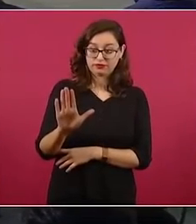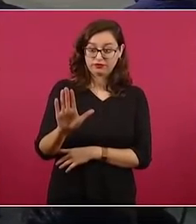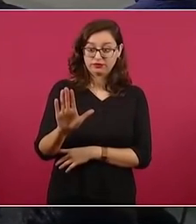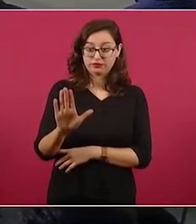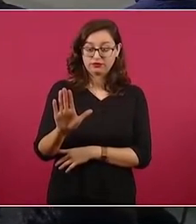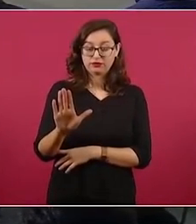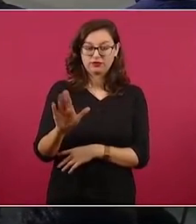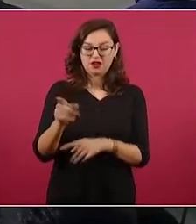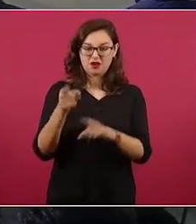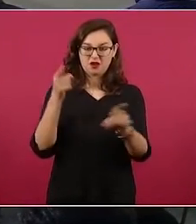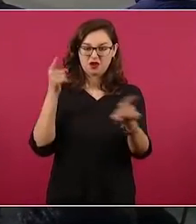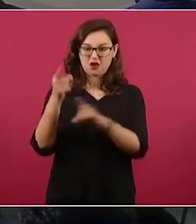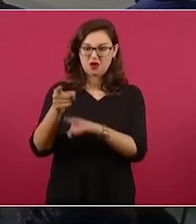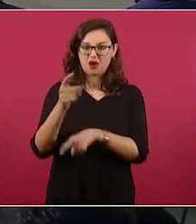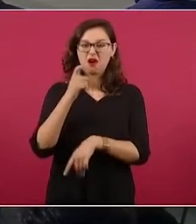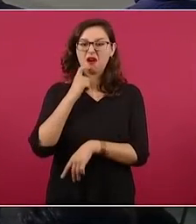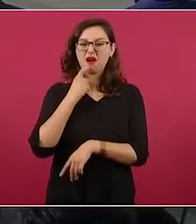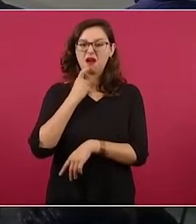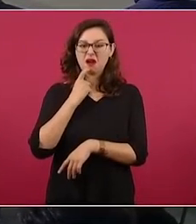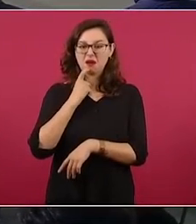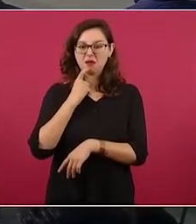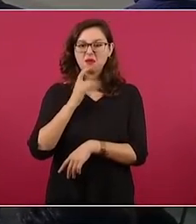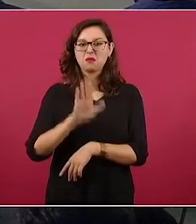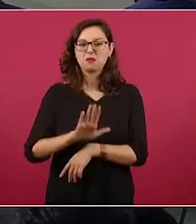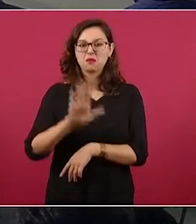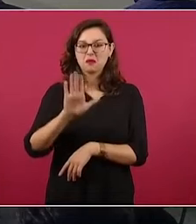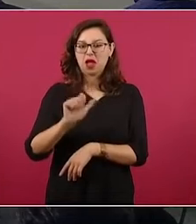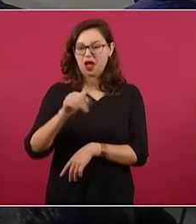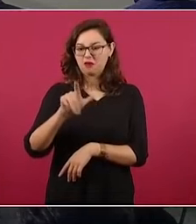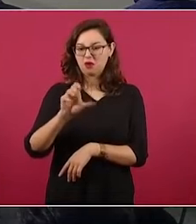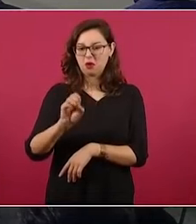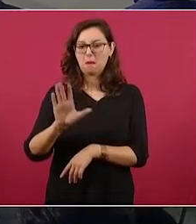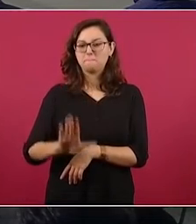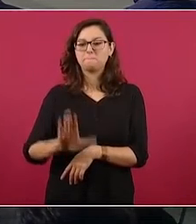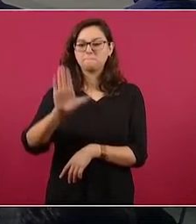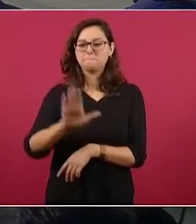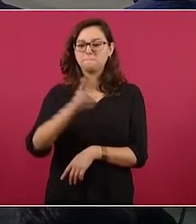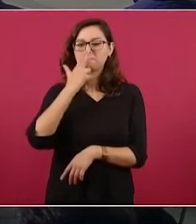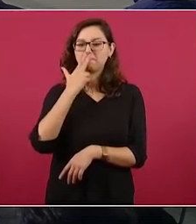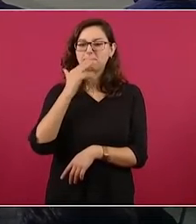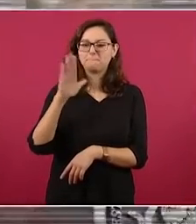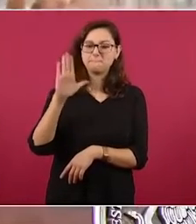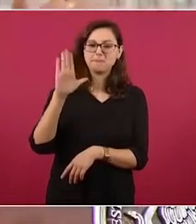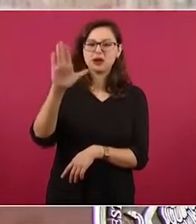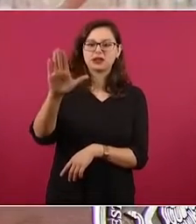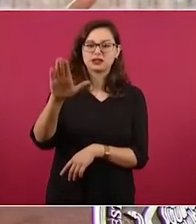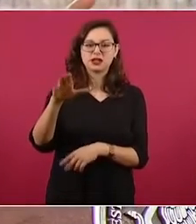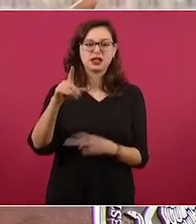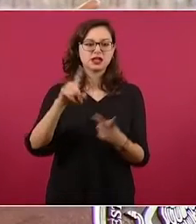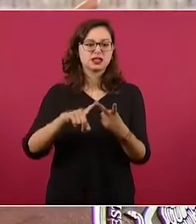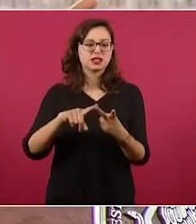que López Obrador es Hitler, es Stalin, Fidel Castro, dice,